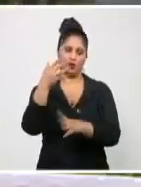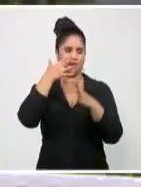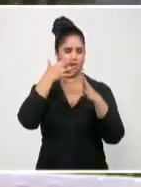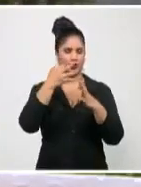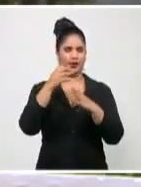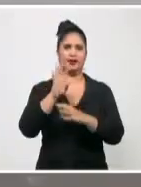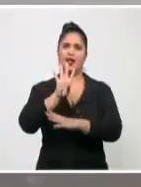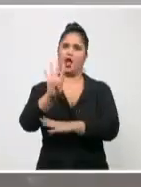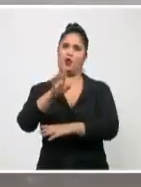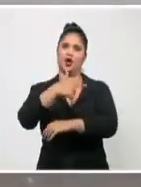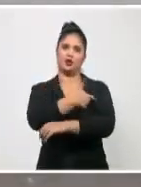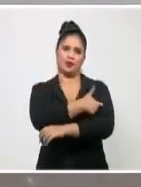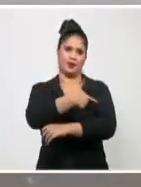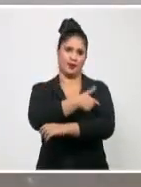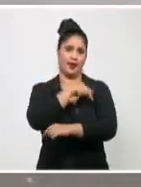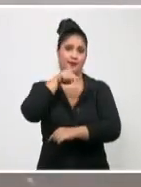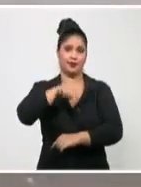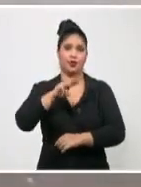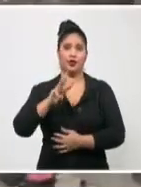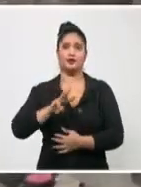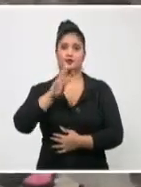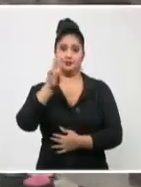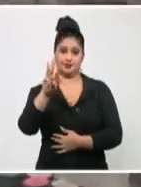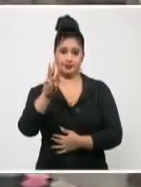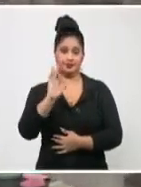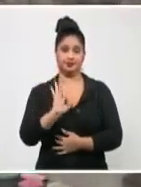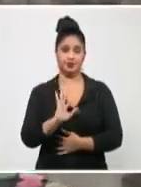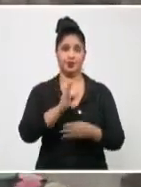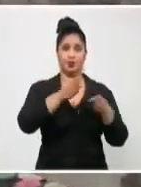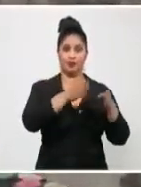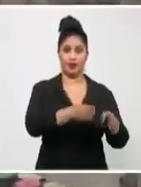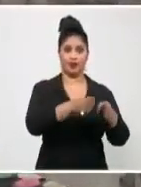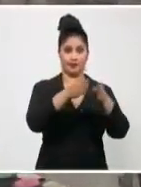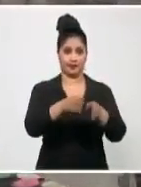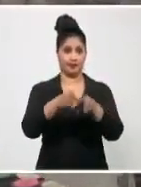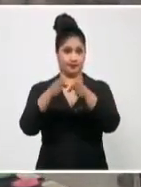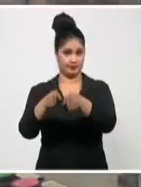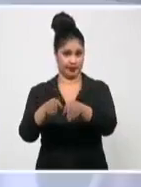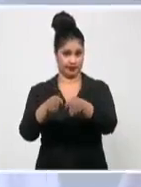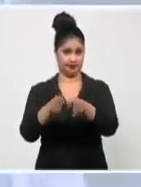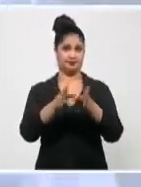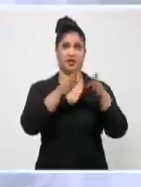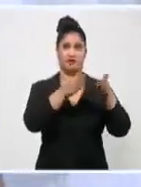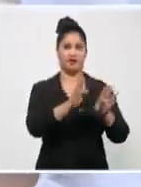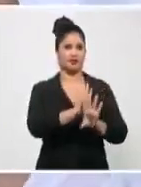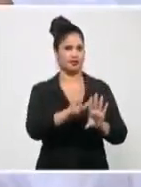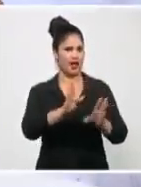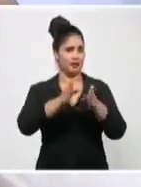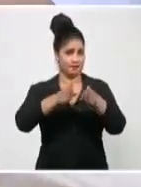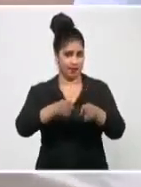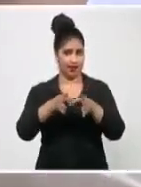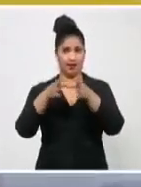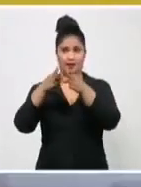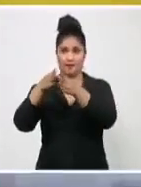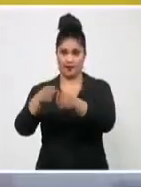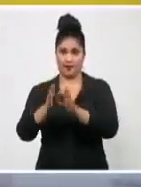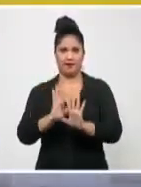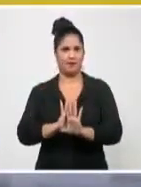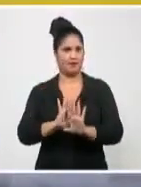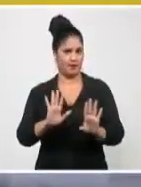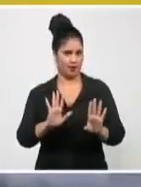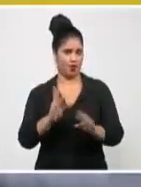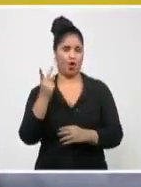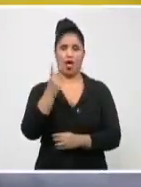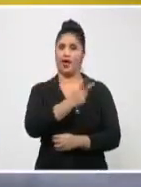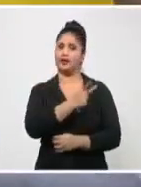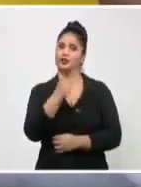Tres son las fases por las que deben transitar Soberana 01, Soberana 02, Abdala y Manvisa antes de convertirse